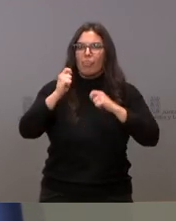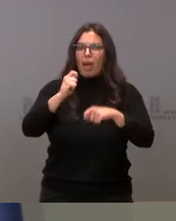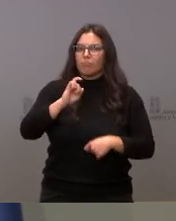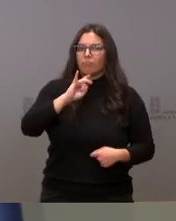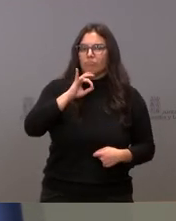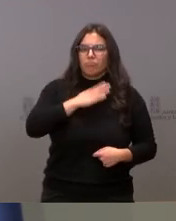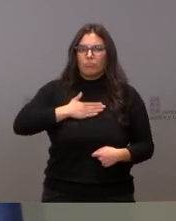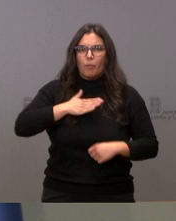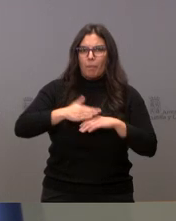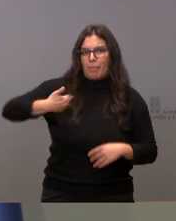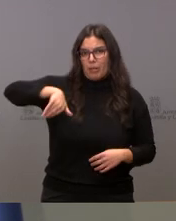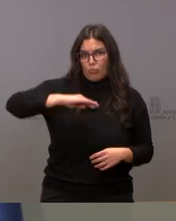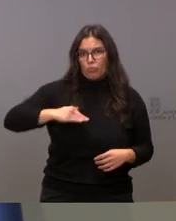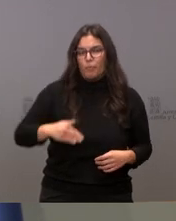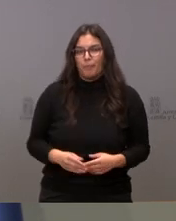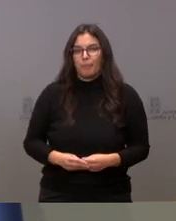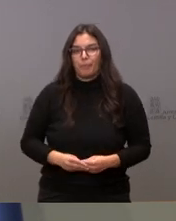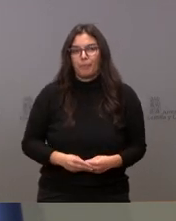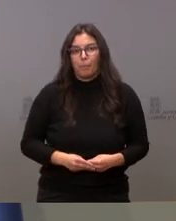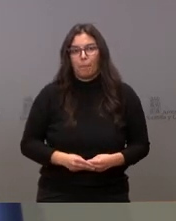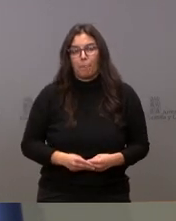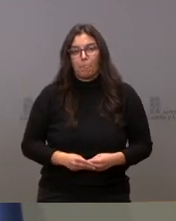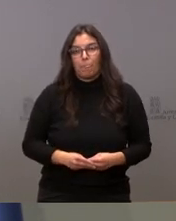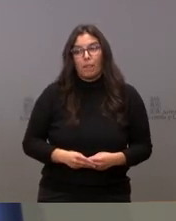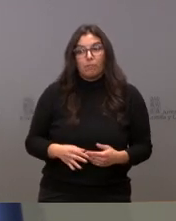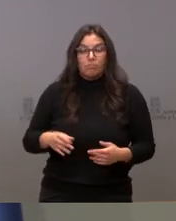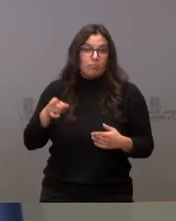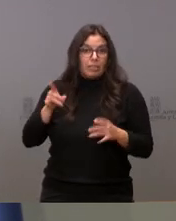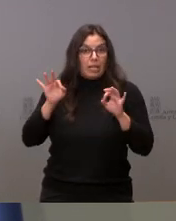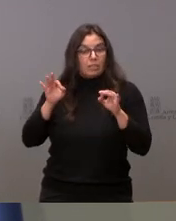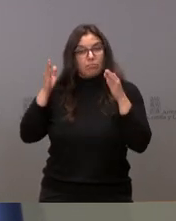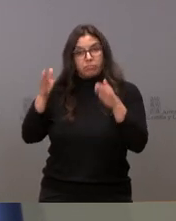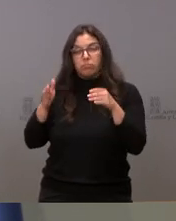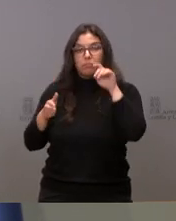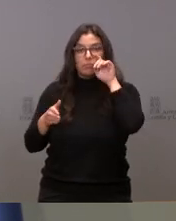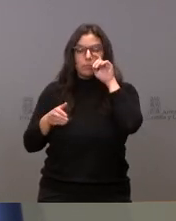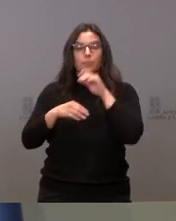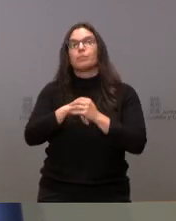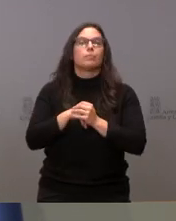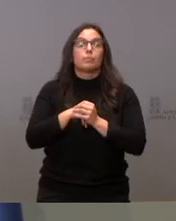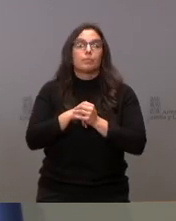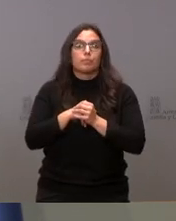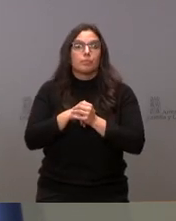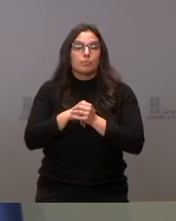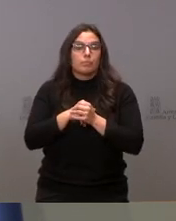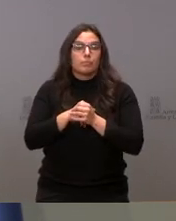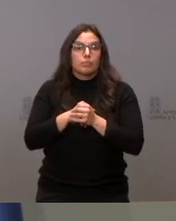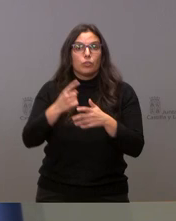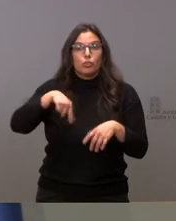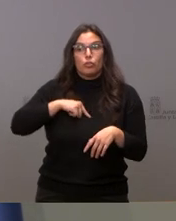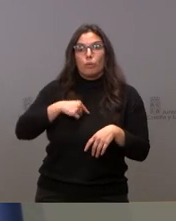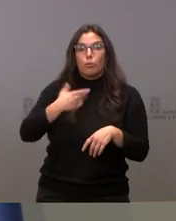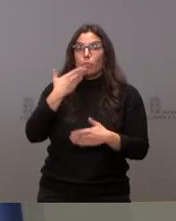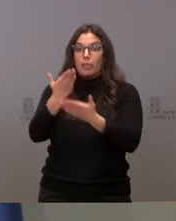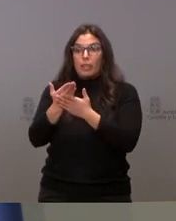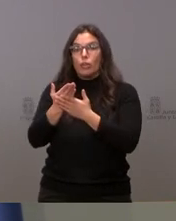todas las partes. Y en eso es lo que estamos, y las instrucciones que hemos dado es intentar llegar a